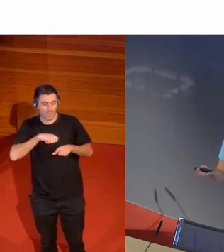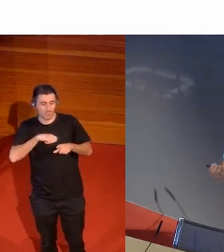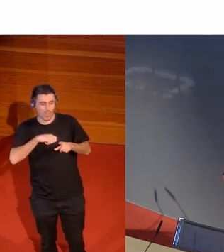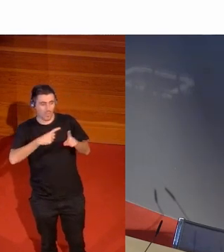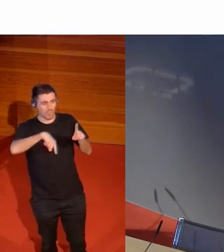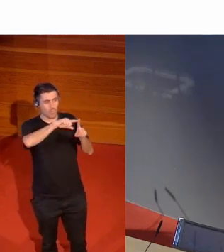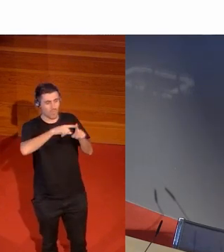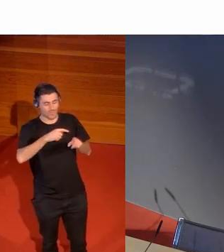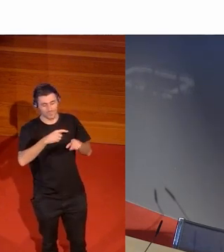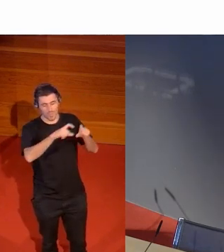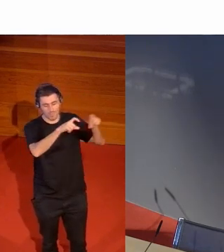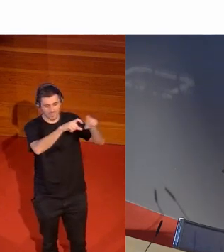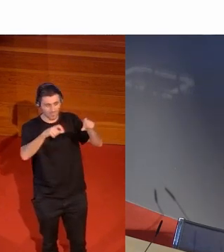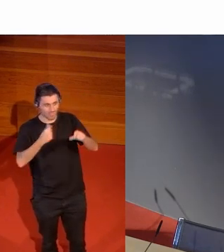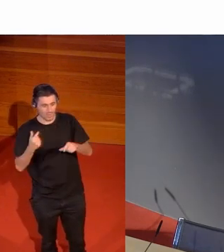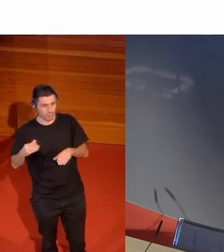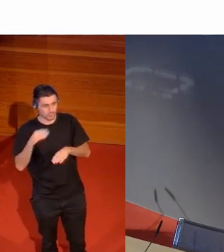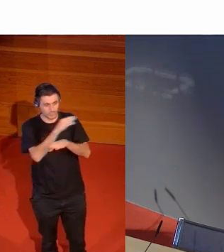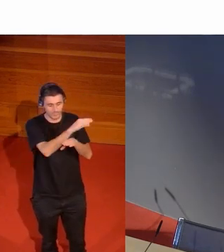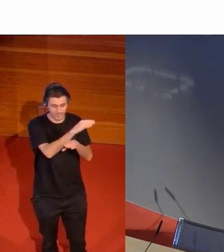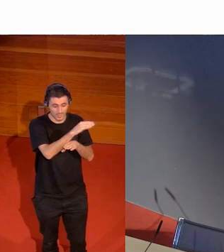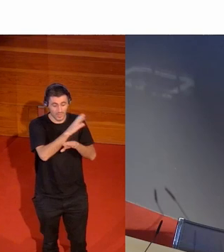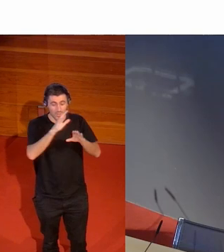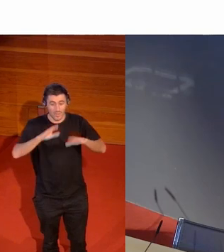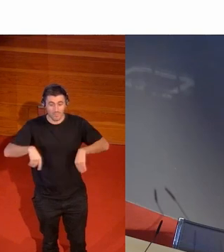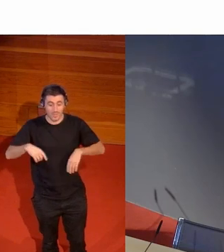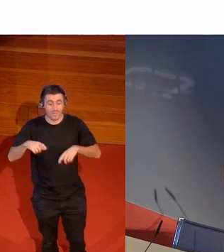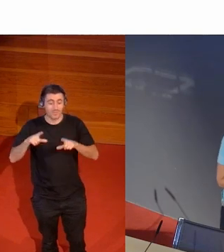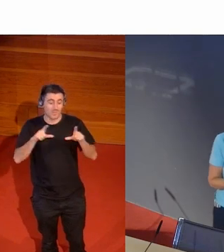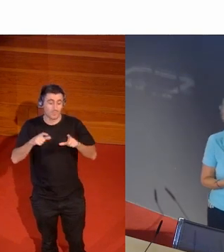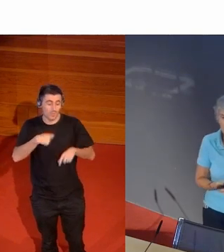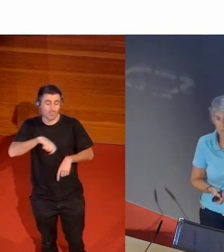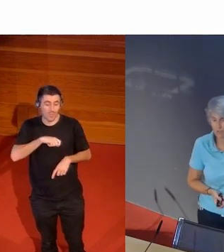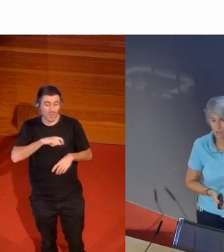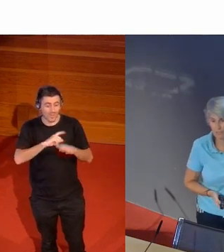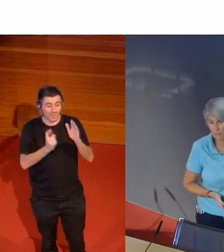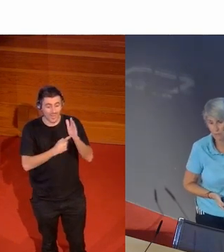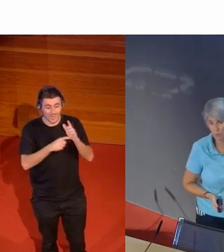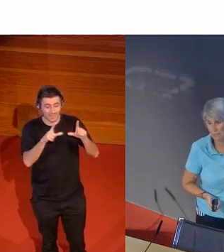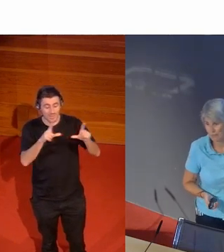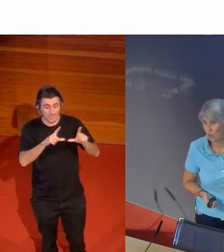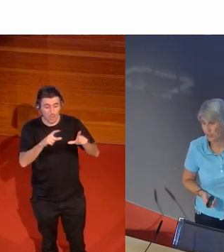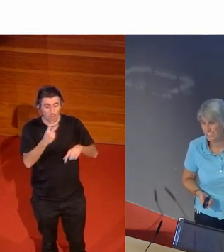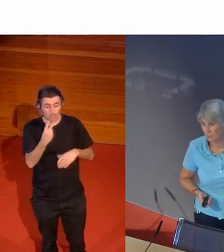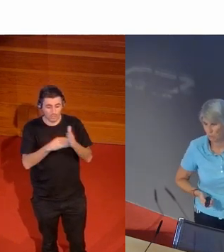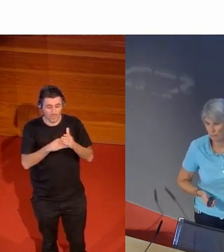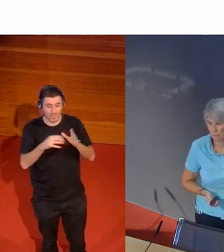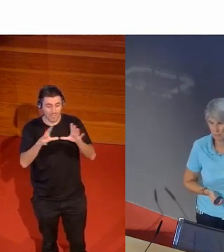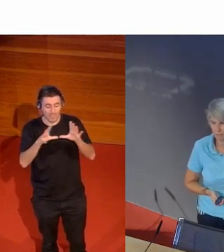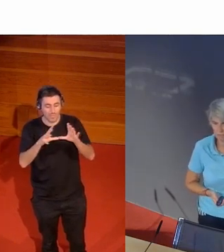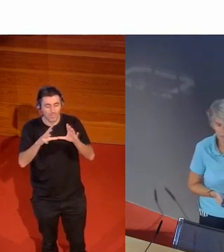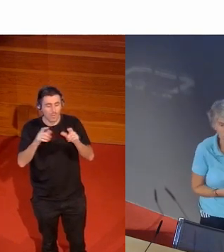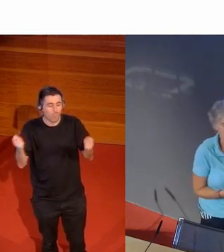decir publicidad y así ha funcionado pero claro televisión española con la ley de televisión que hay desde 2010 no tiene